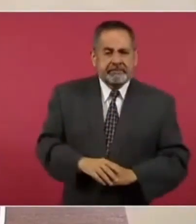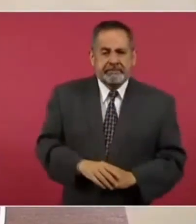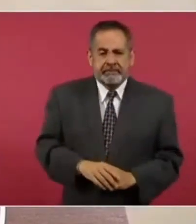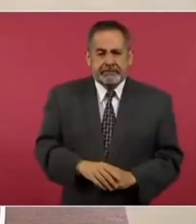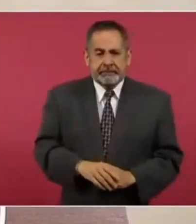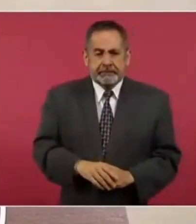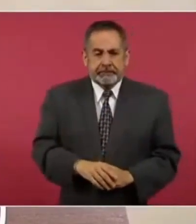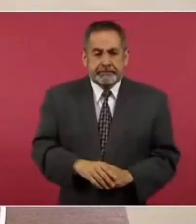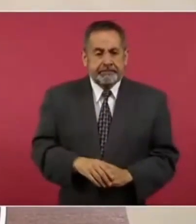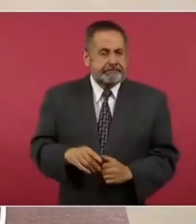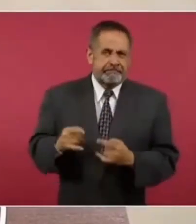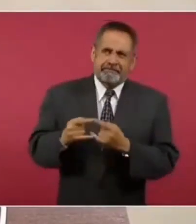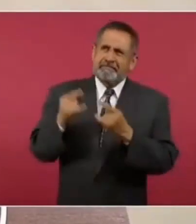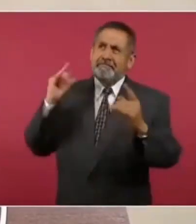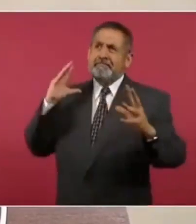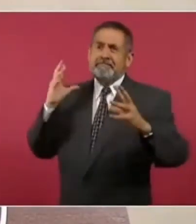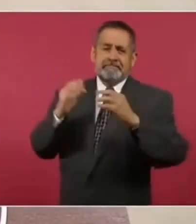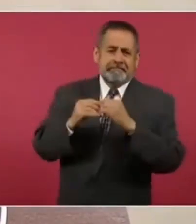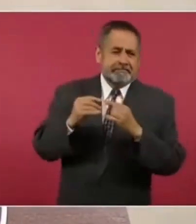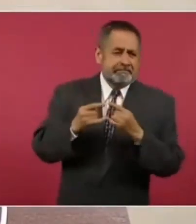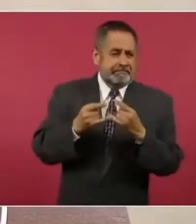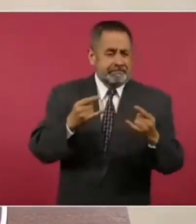en toda la historia de México